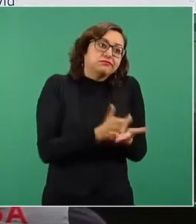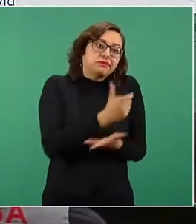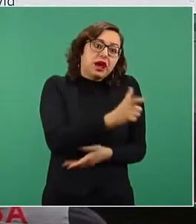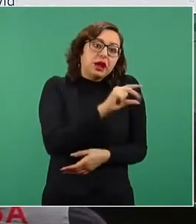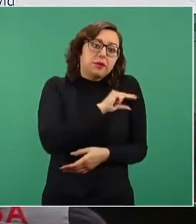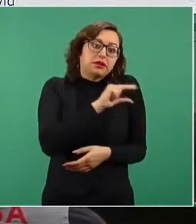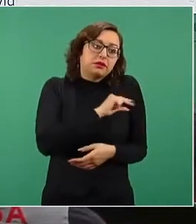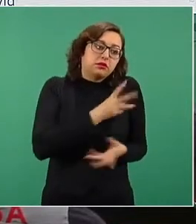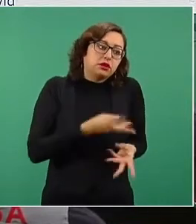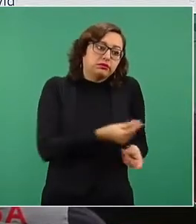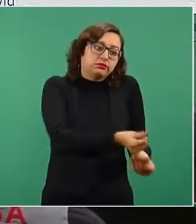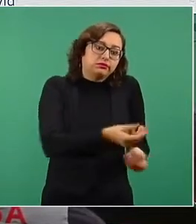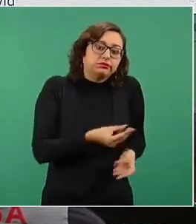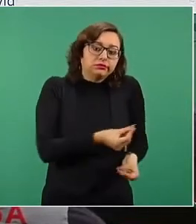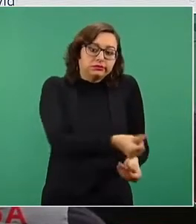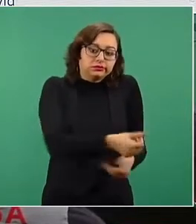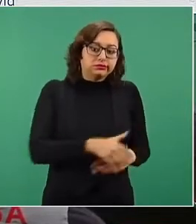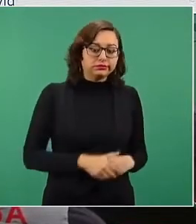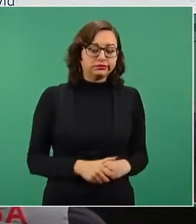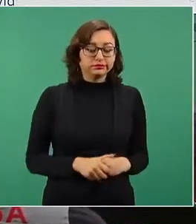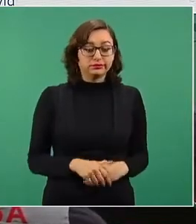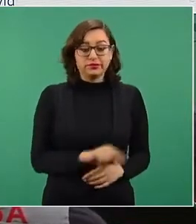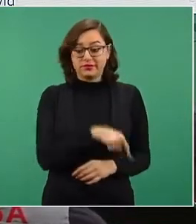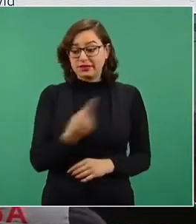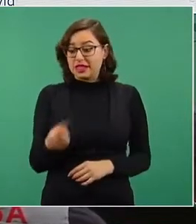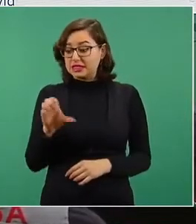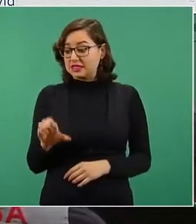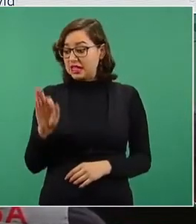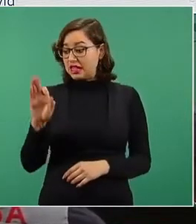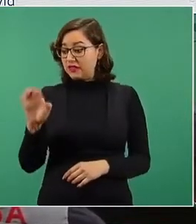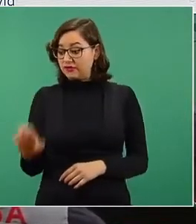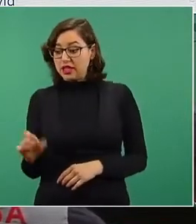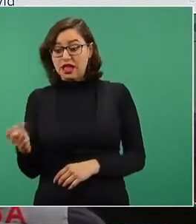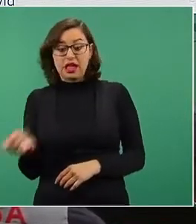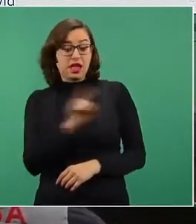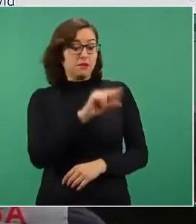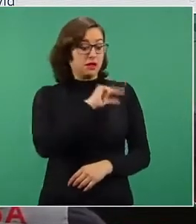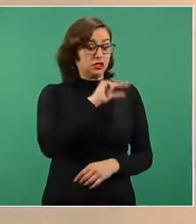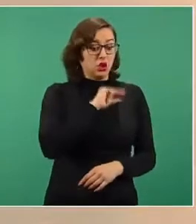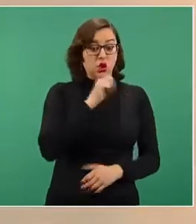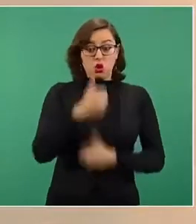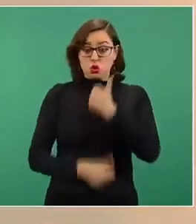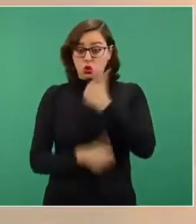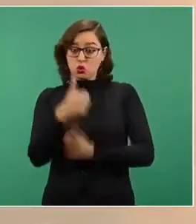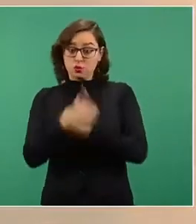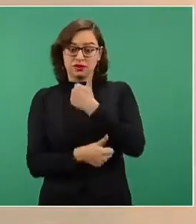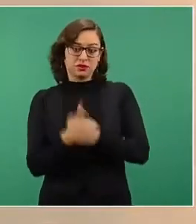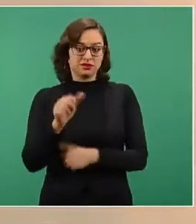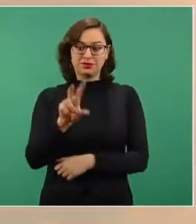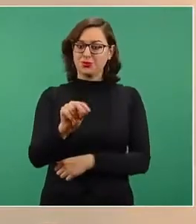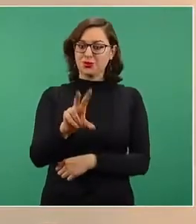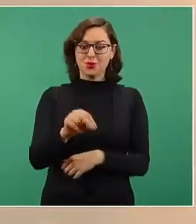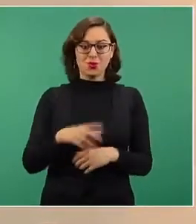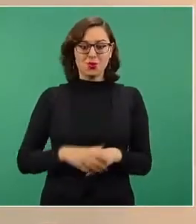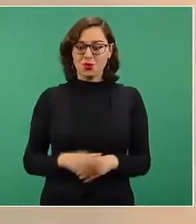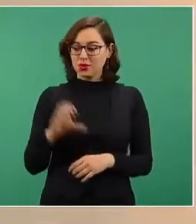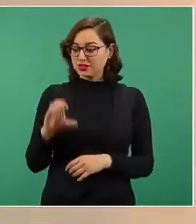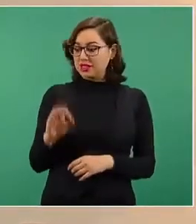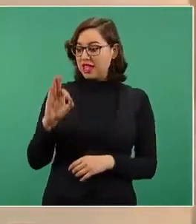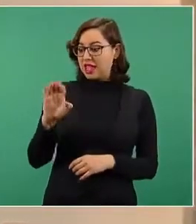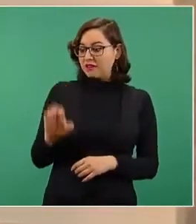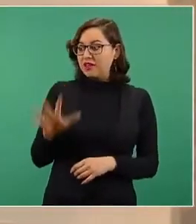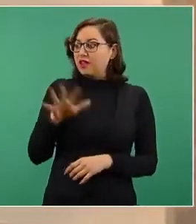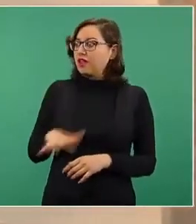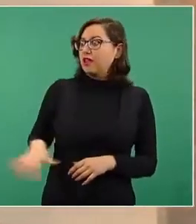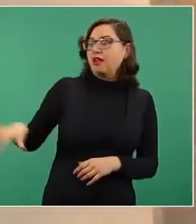privadas, porque la Comisión Federal de Electricidad al ser una empresa pública y estar vinculada a recursos de la nación, si está subsidiando